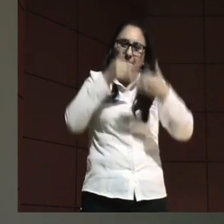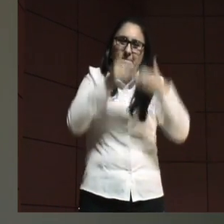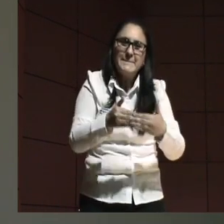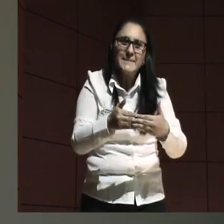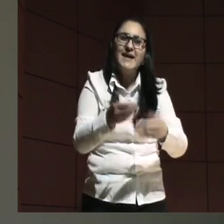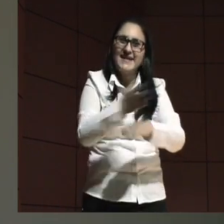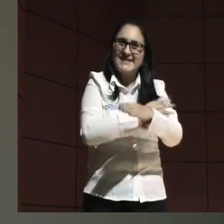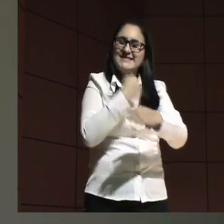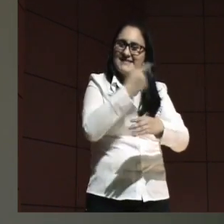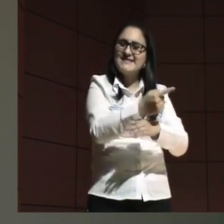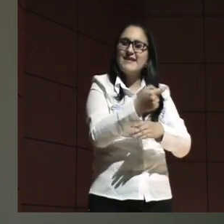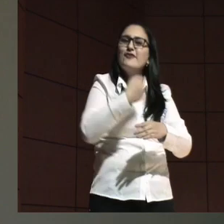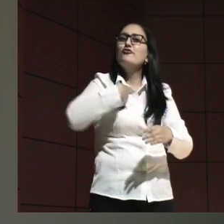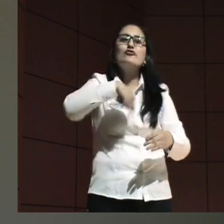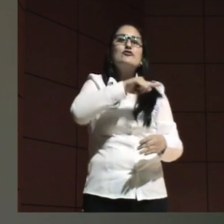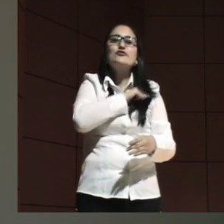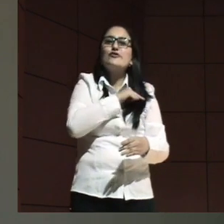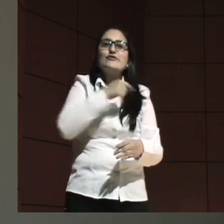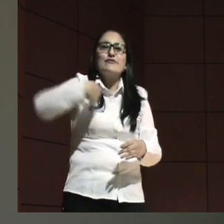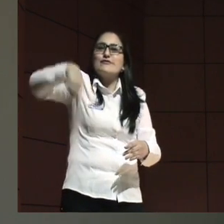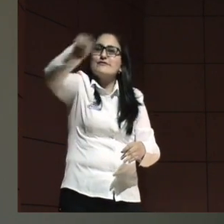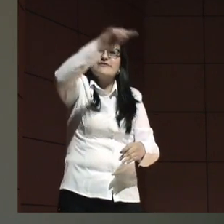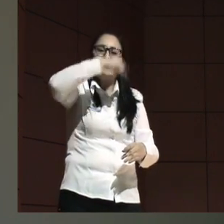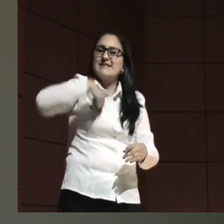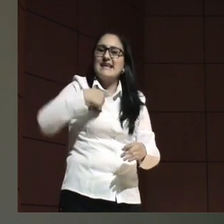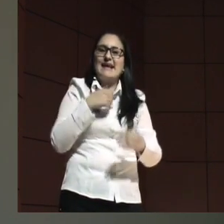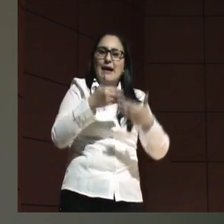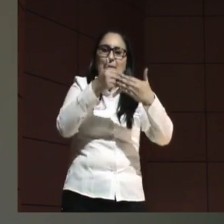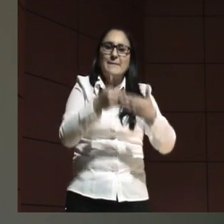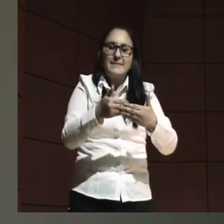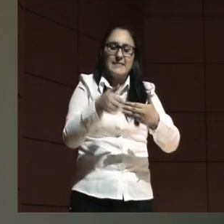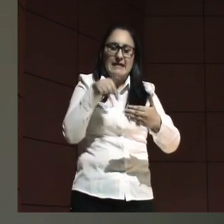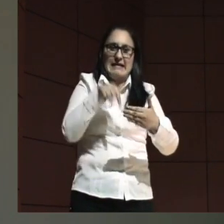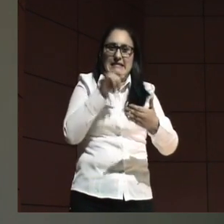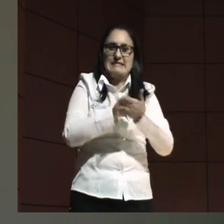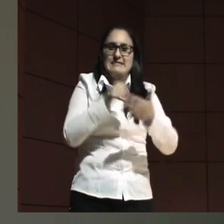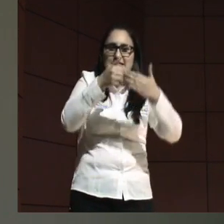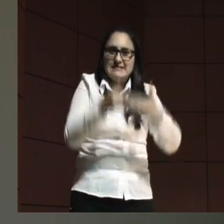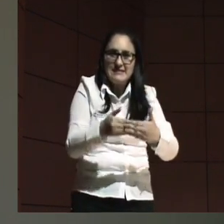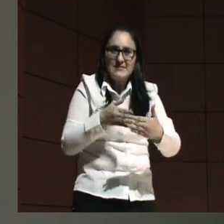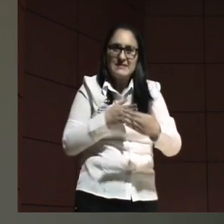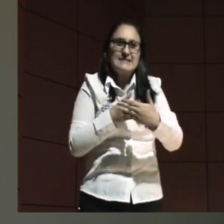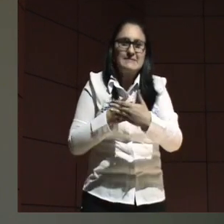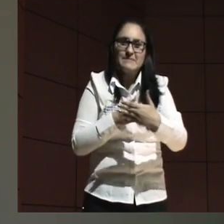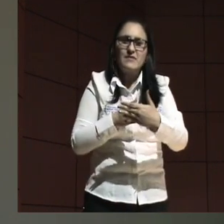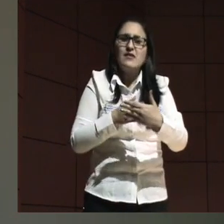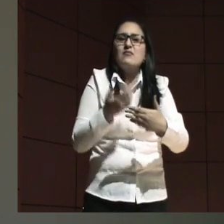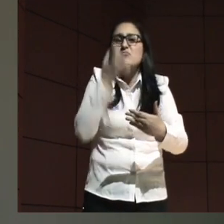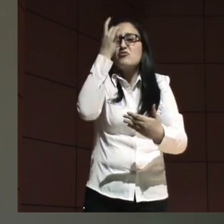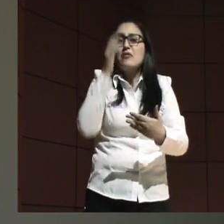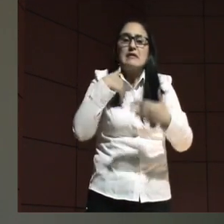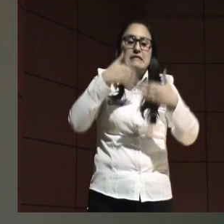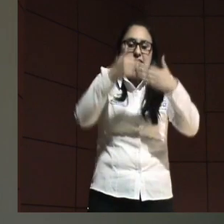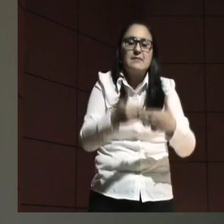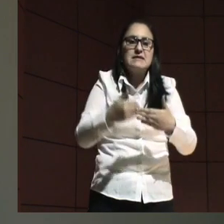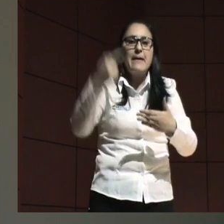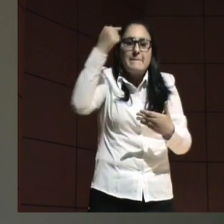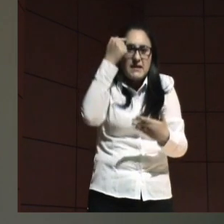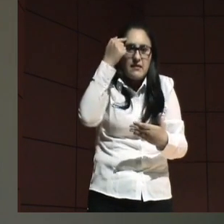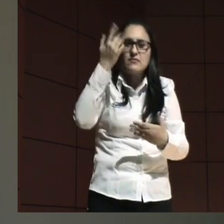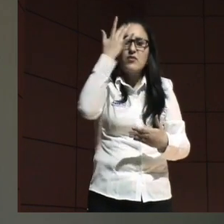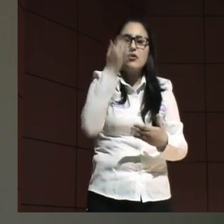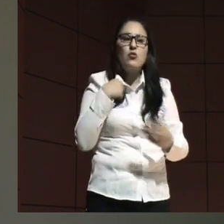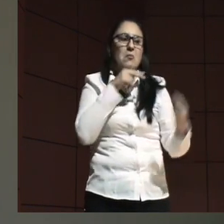somos nosotros los que hemos puesto esa discapacidad de pronto nuestra discapacidad es mental porque no podemos ver al otro